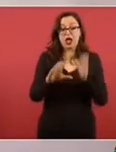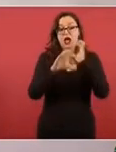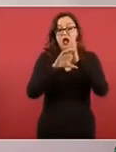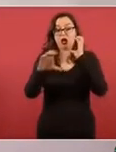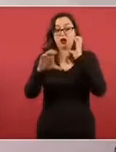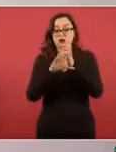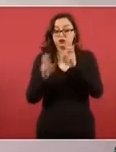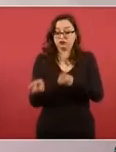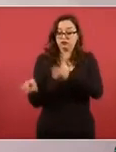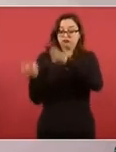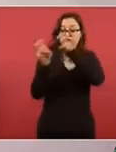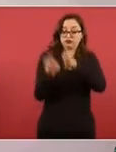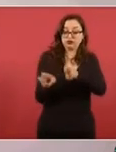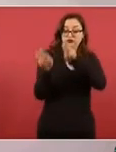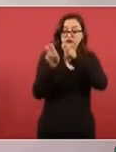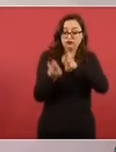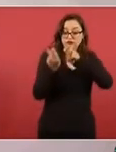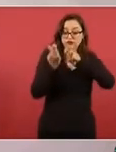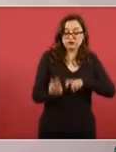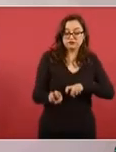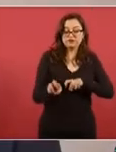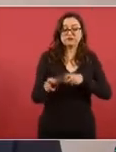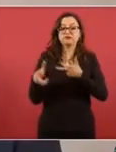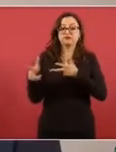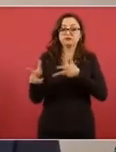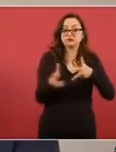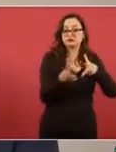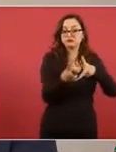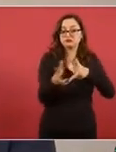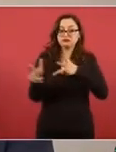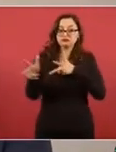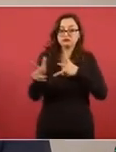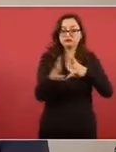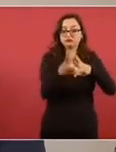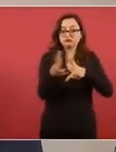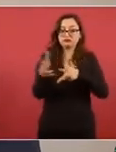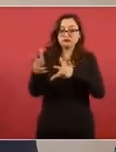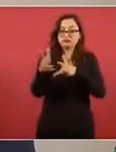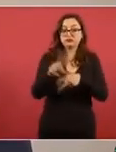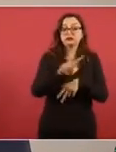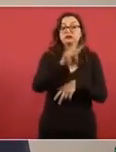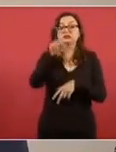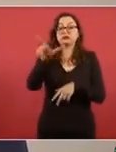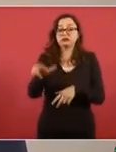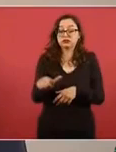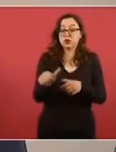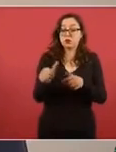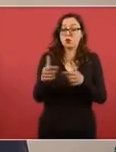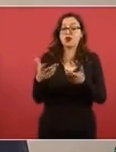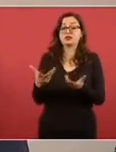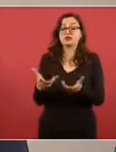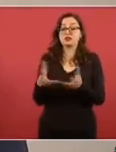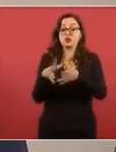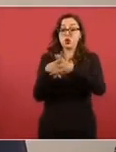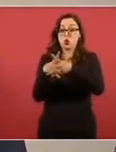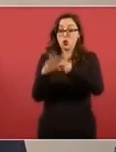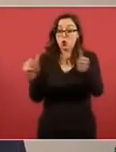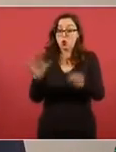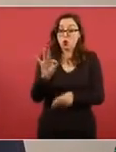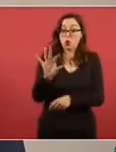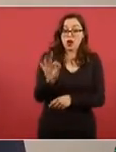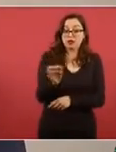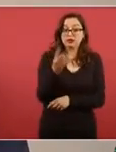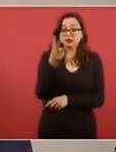Cocula, como lo vamos a demostrar. Se confirma la intervención de la policía de Iguala en el